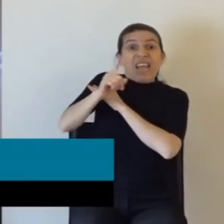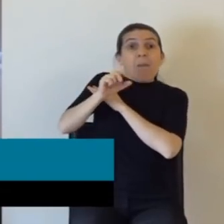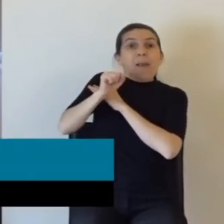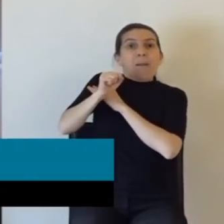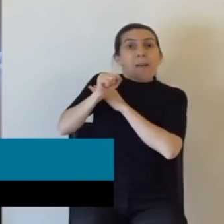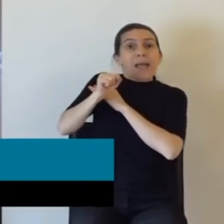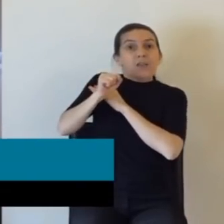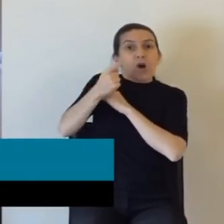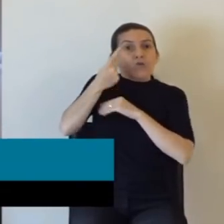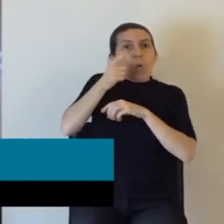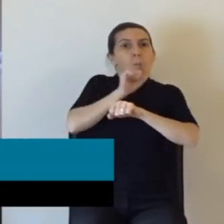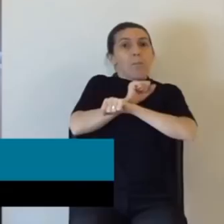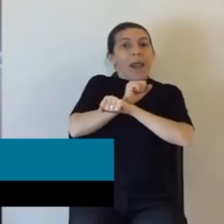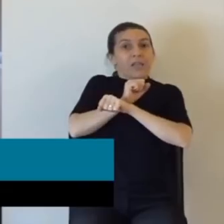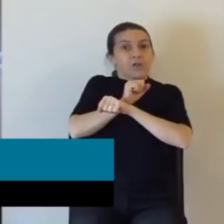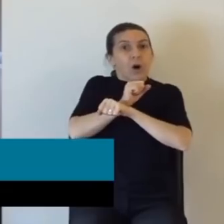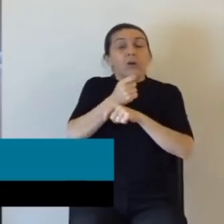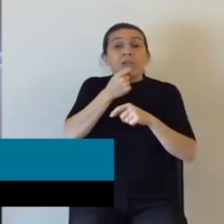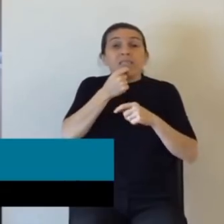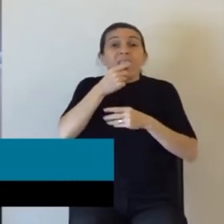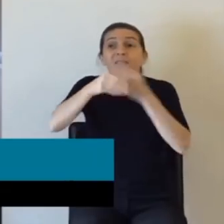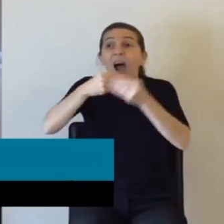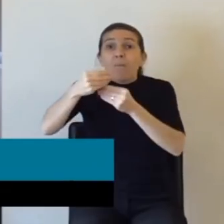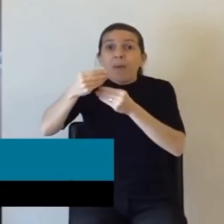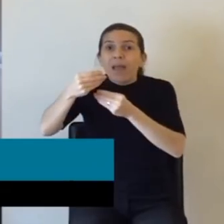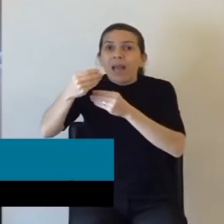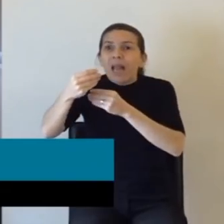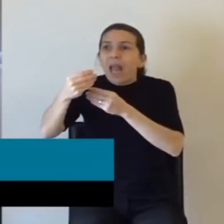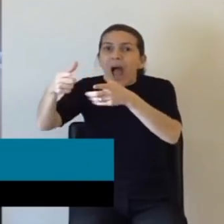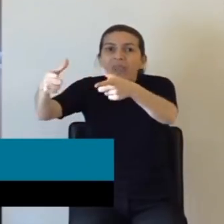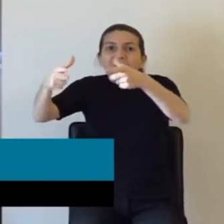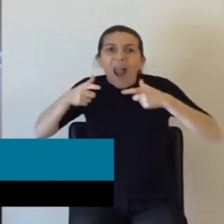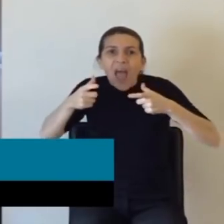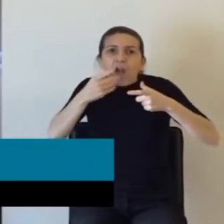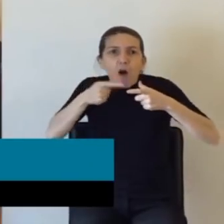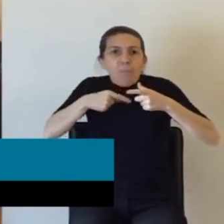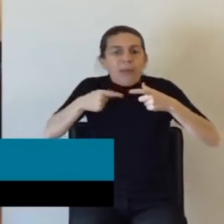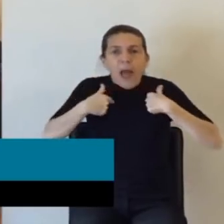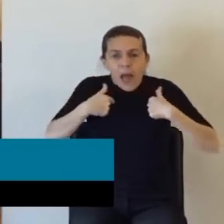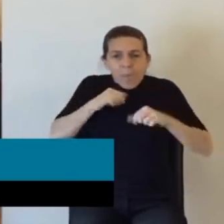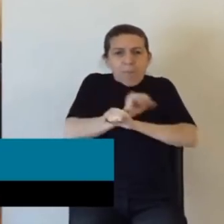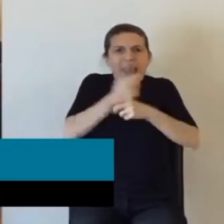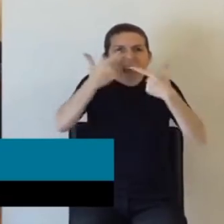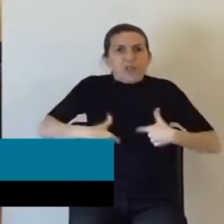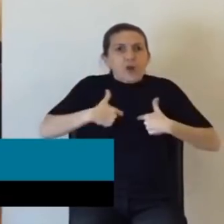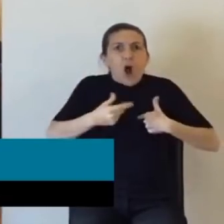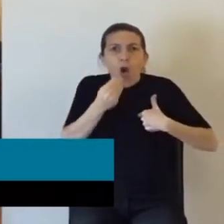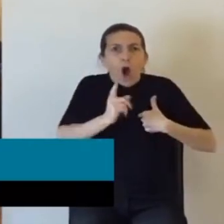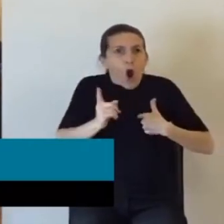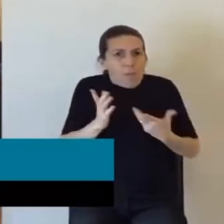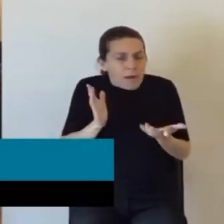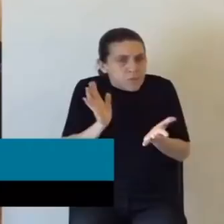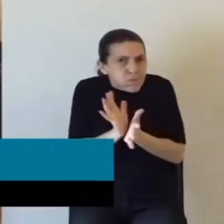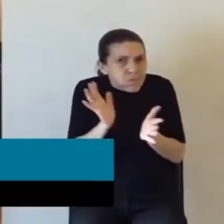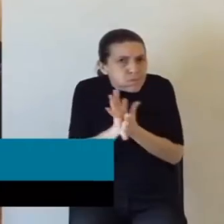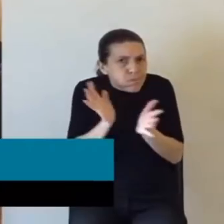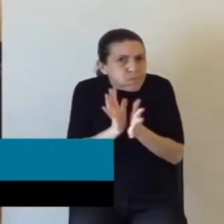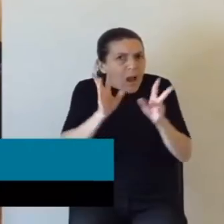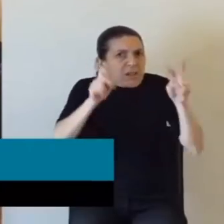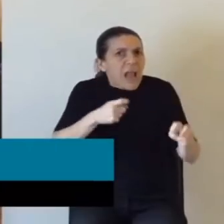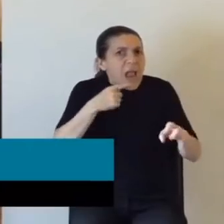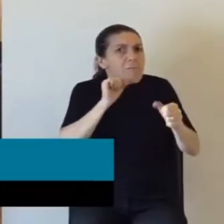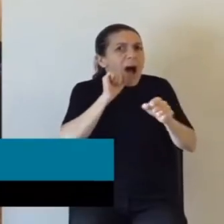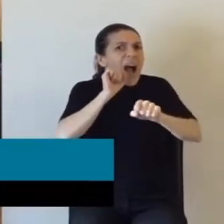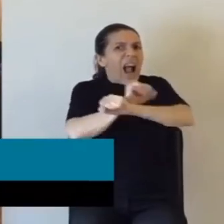en muchos de los casos, no comen. Qué buen momento también para hablar del sistema de corrupción que rige en los servicios